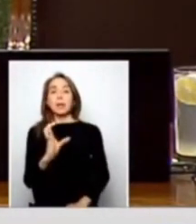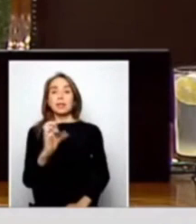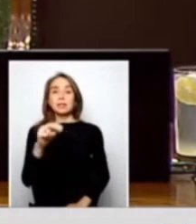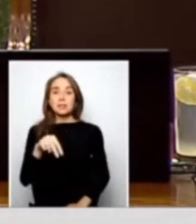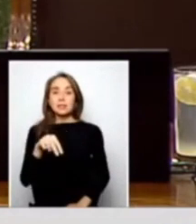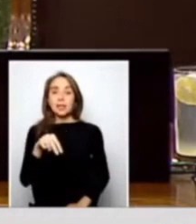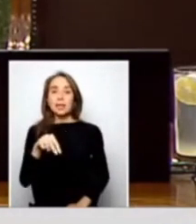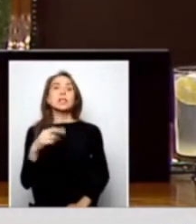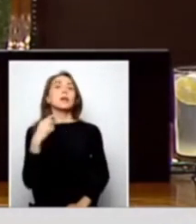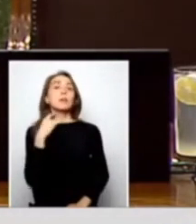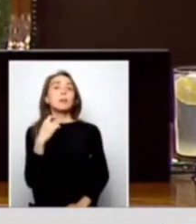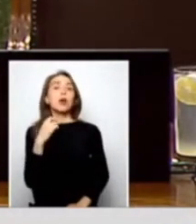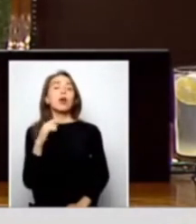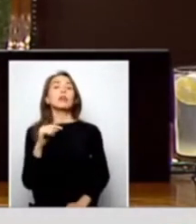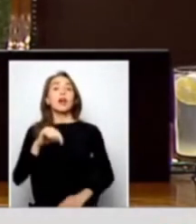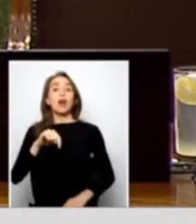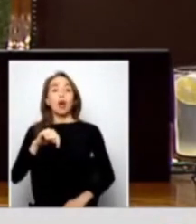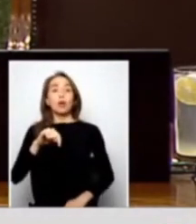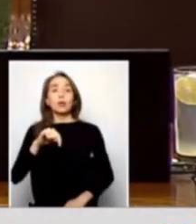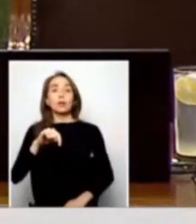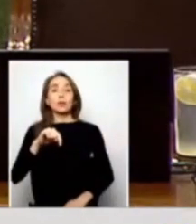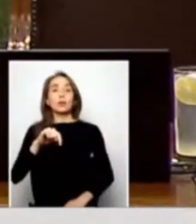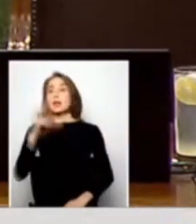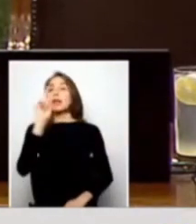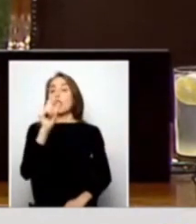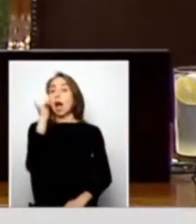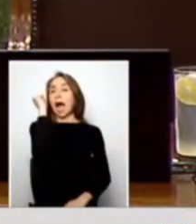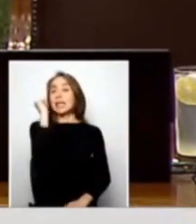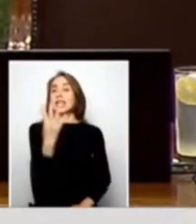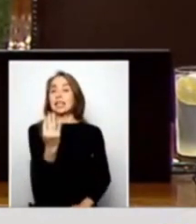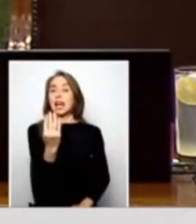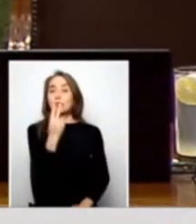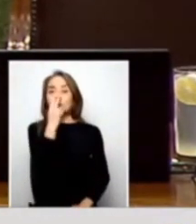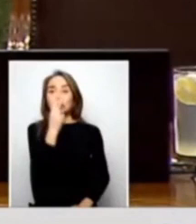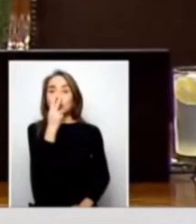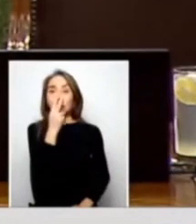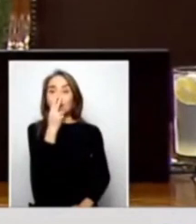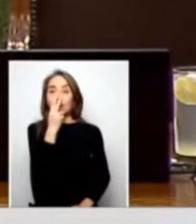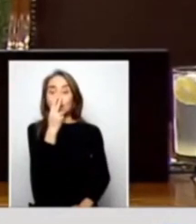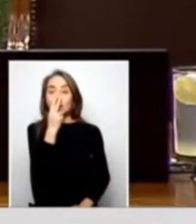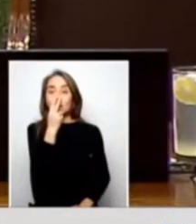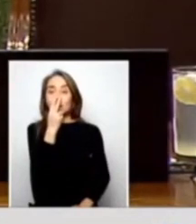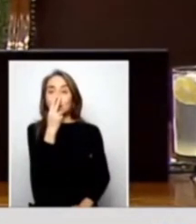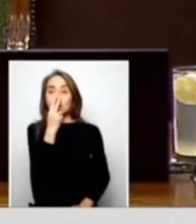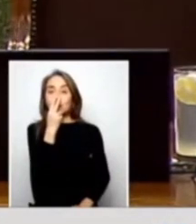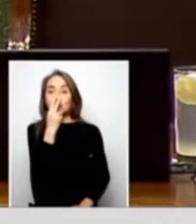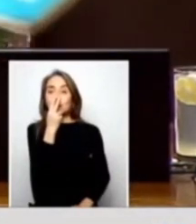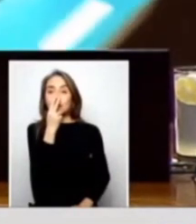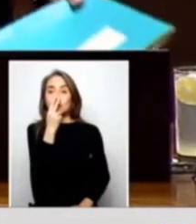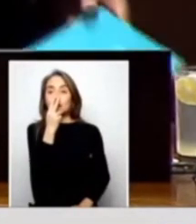de la conmemoración ayer, 14 de noviembre, de un nuevo aniversario de la fundación de esta institución tremendamente